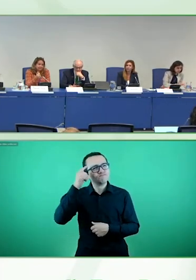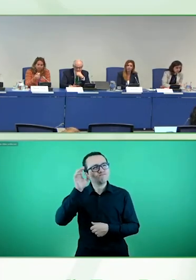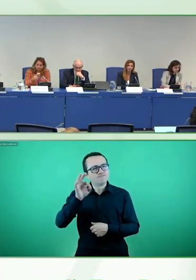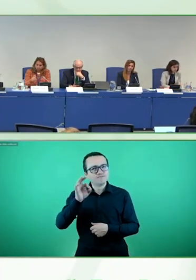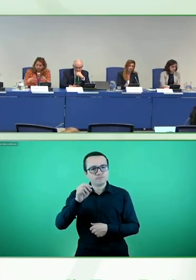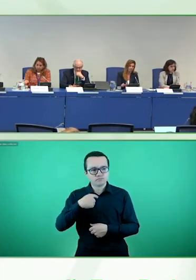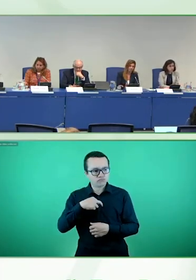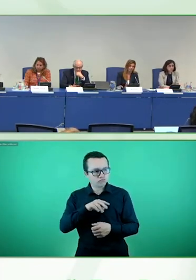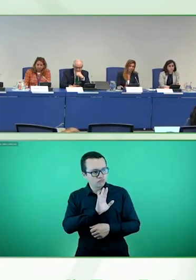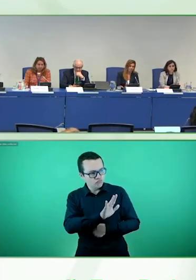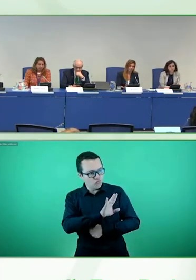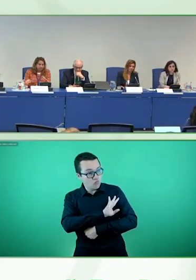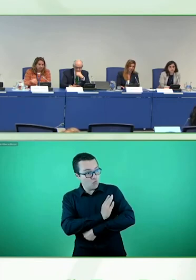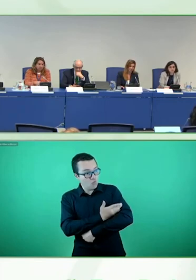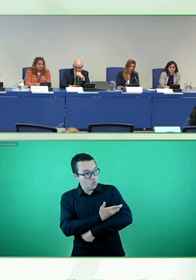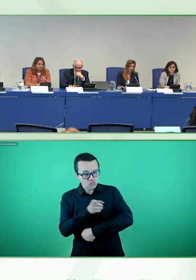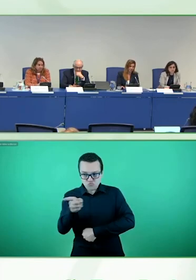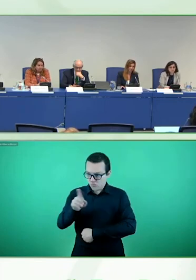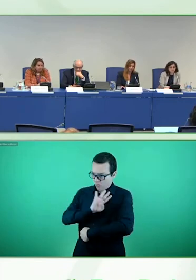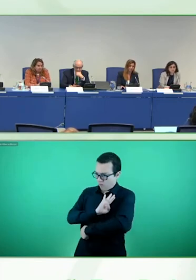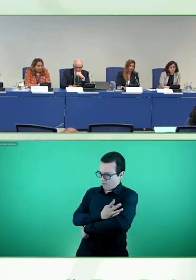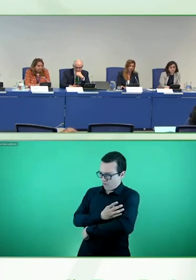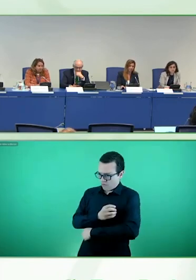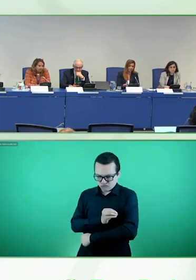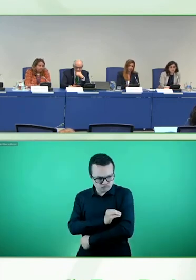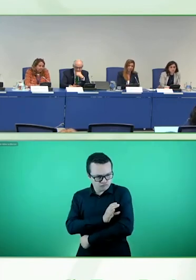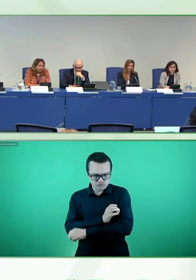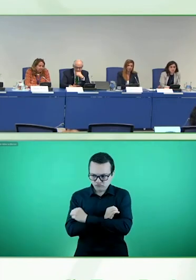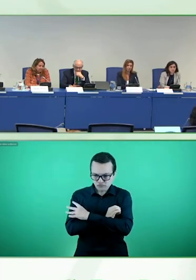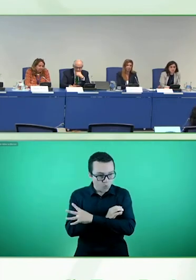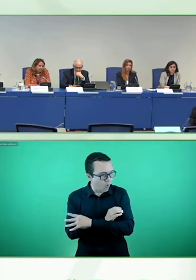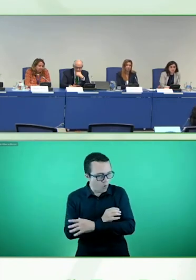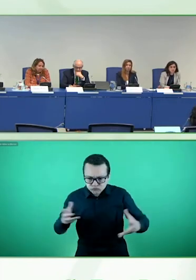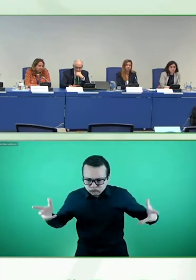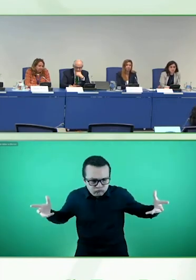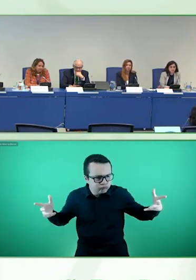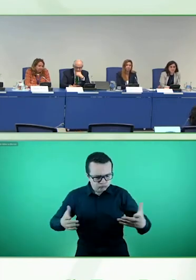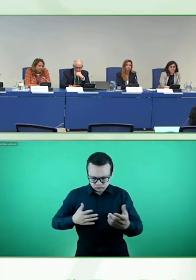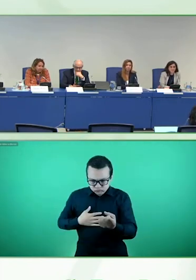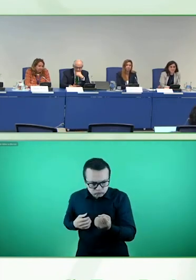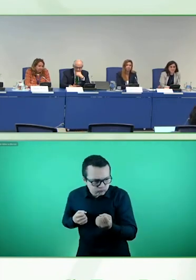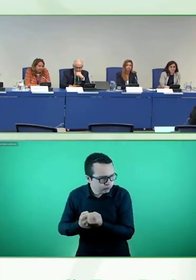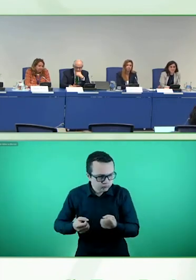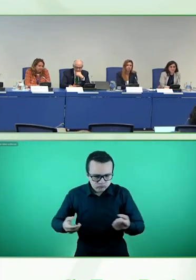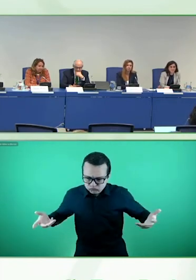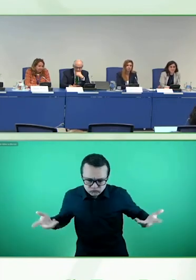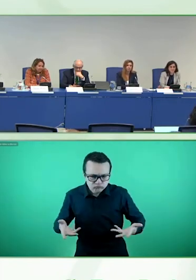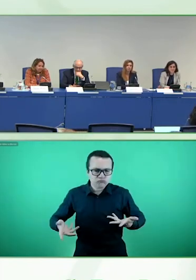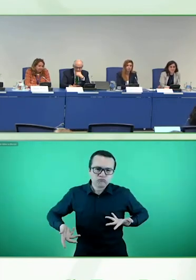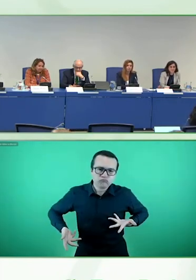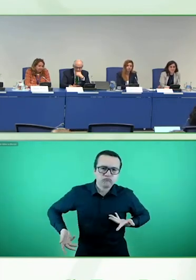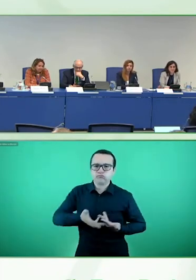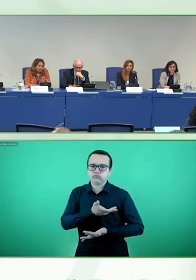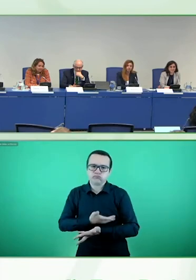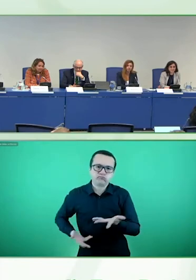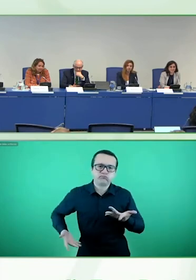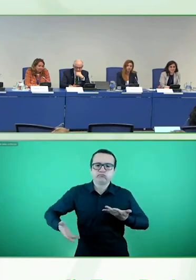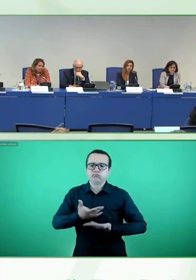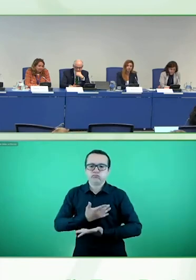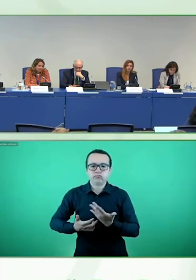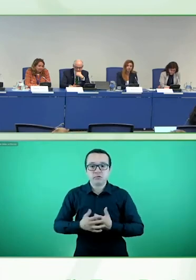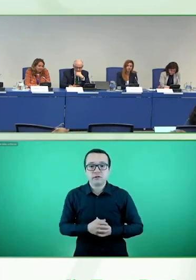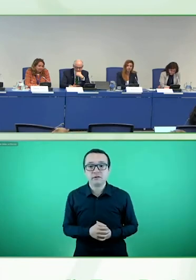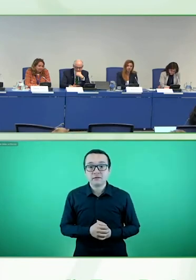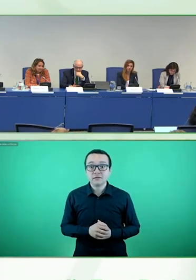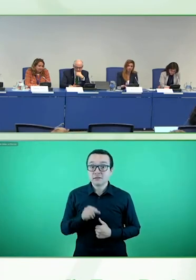dando unos resultados muy positivos. De verdad que dedicar a la vida independiente, a la participación política